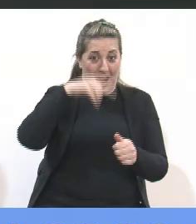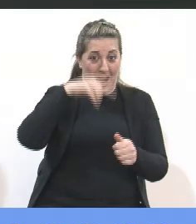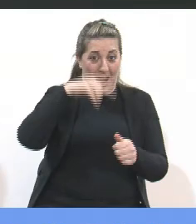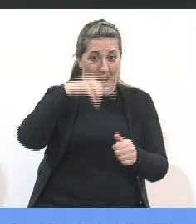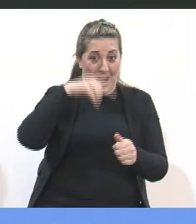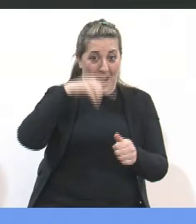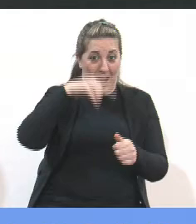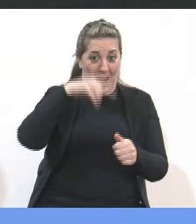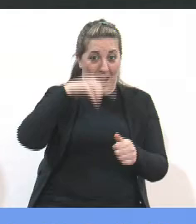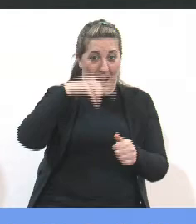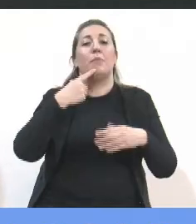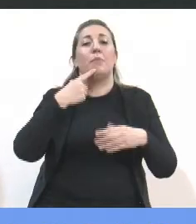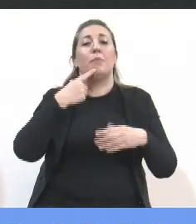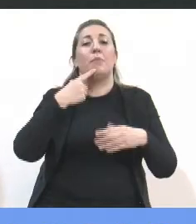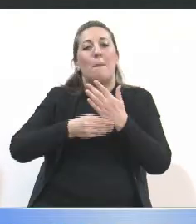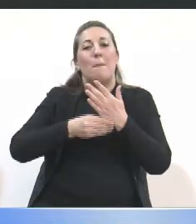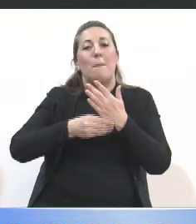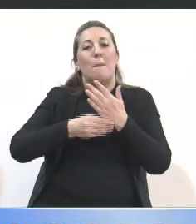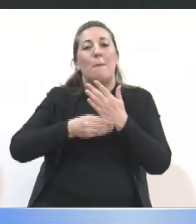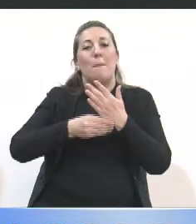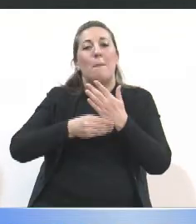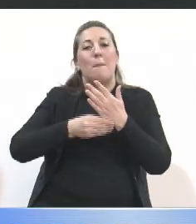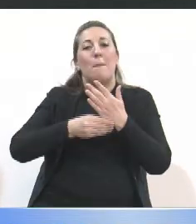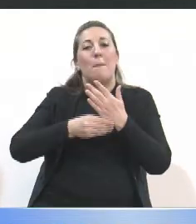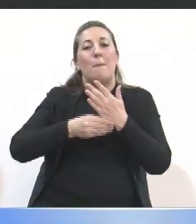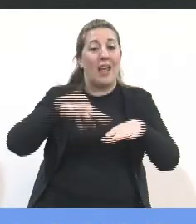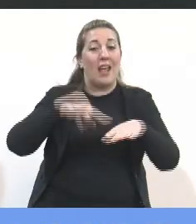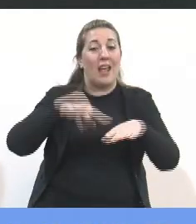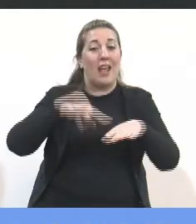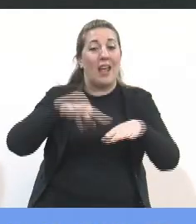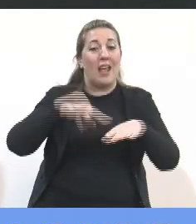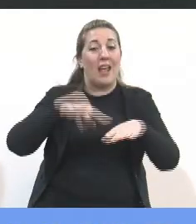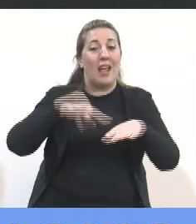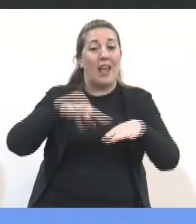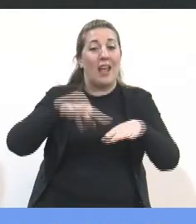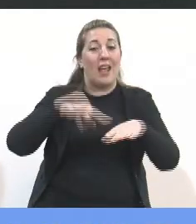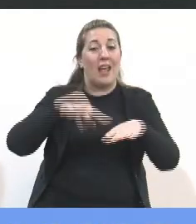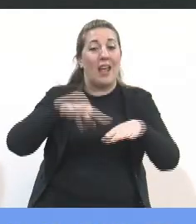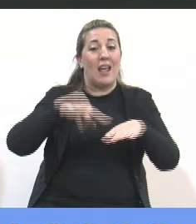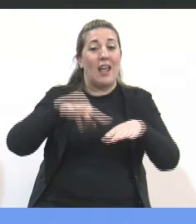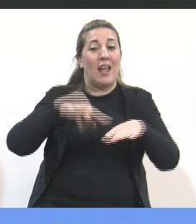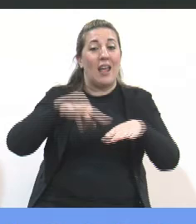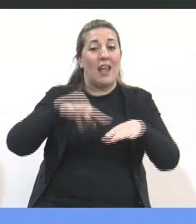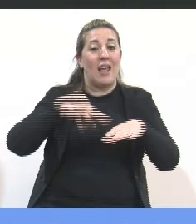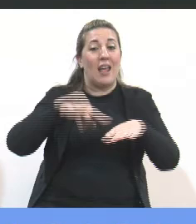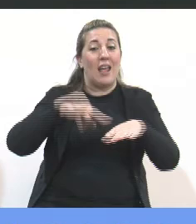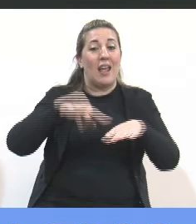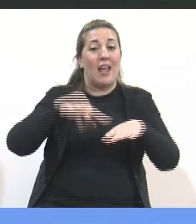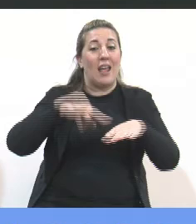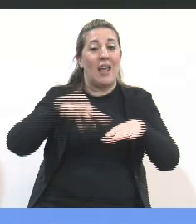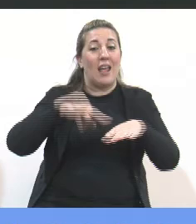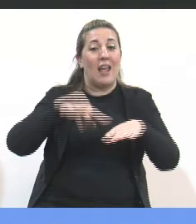El Ministerio Tutelar de la Ciudad Autónoma de Buenos Aires nos informaba que durante la cuarentena hubo un aumento de